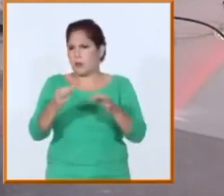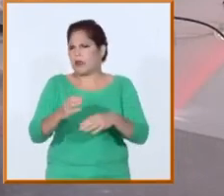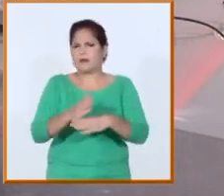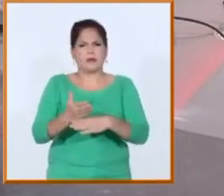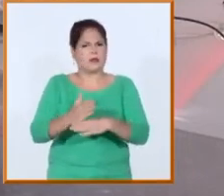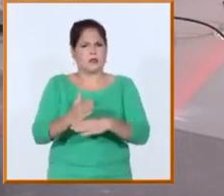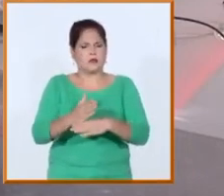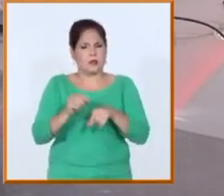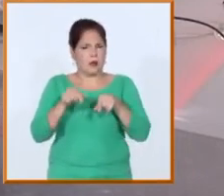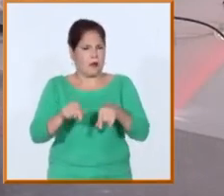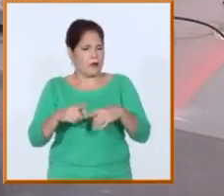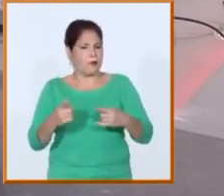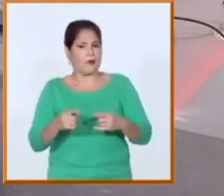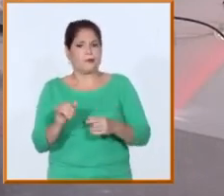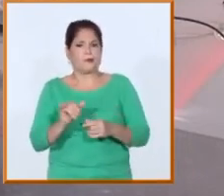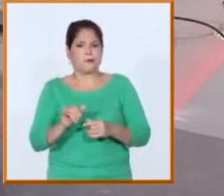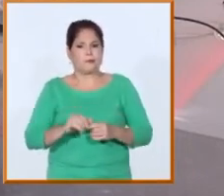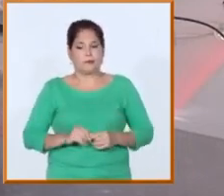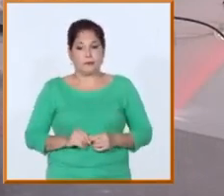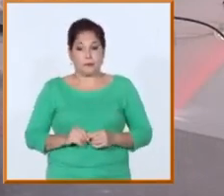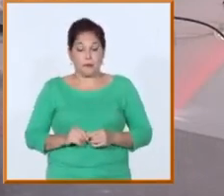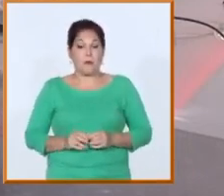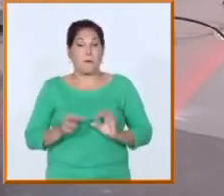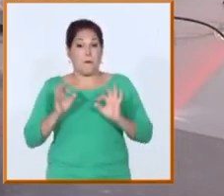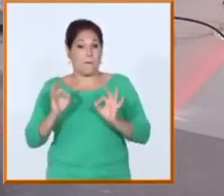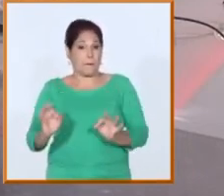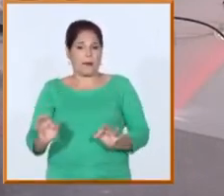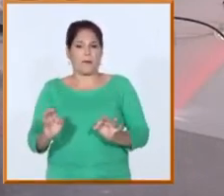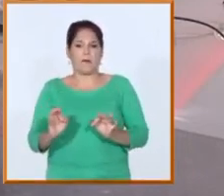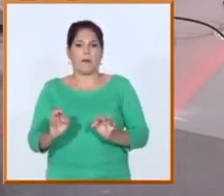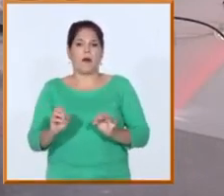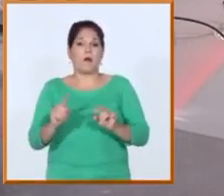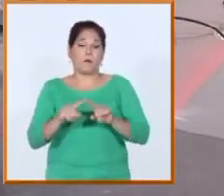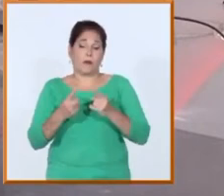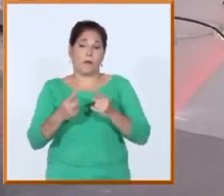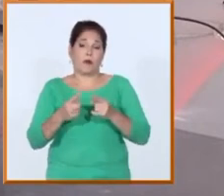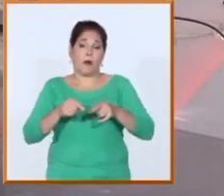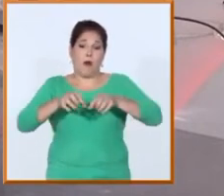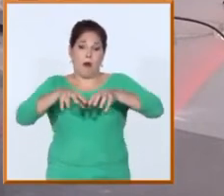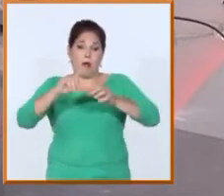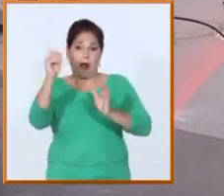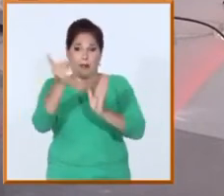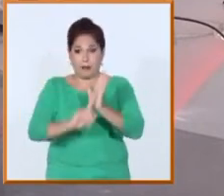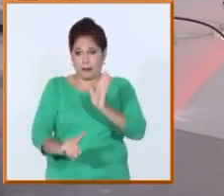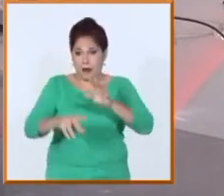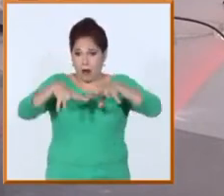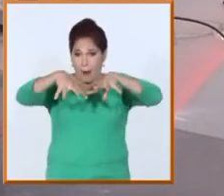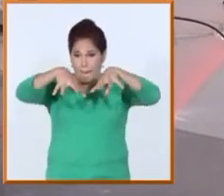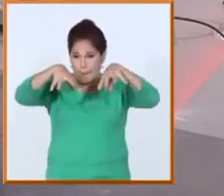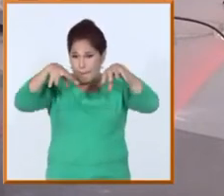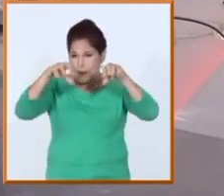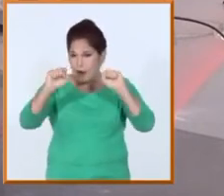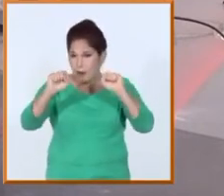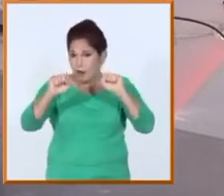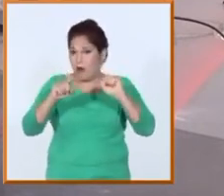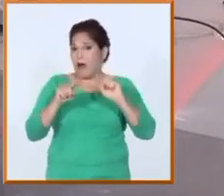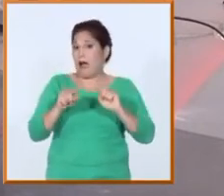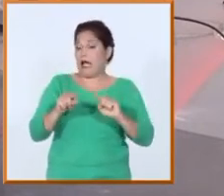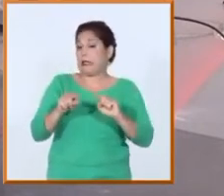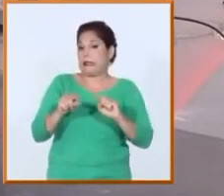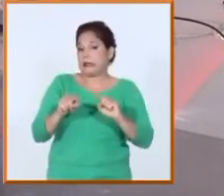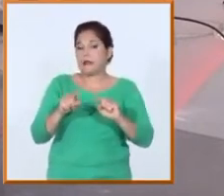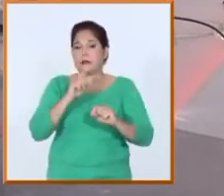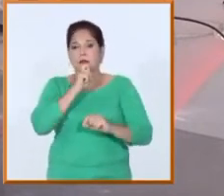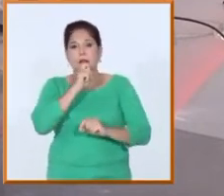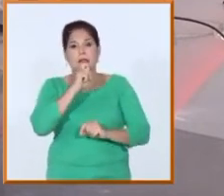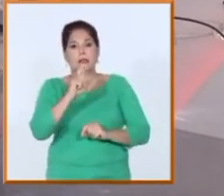formas, ha habido que enfrentar desafíos, porque la propia situación energética del país ha creado ruido, pudiéramos decir,